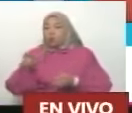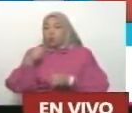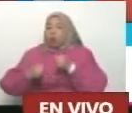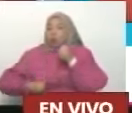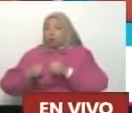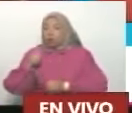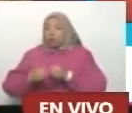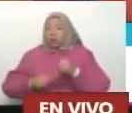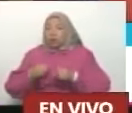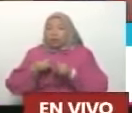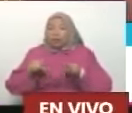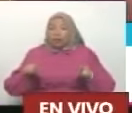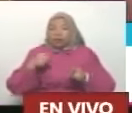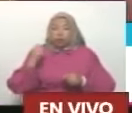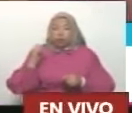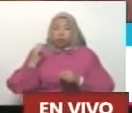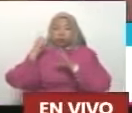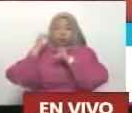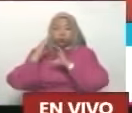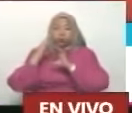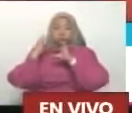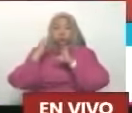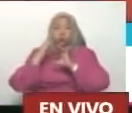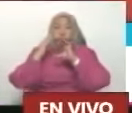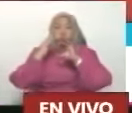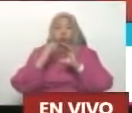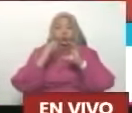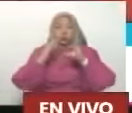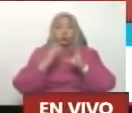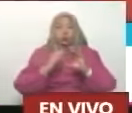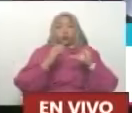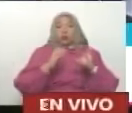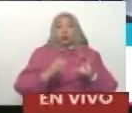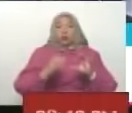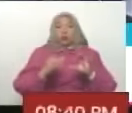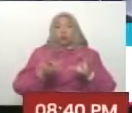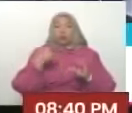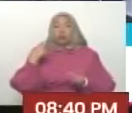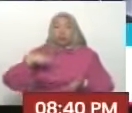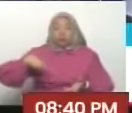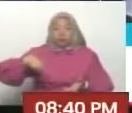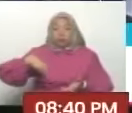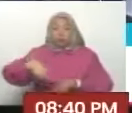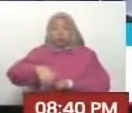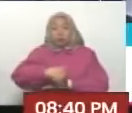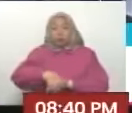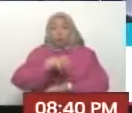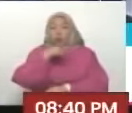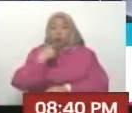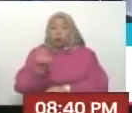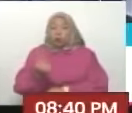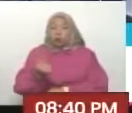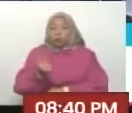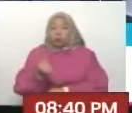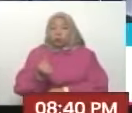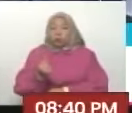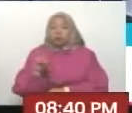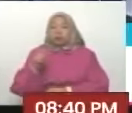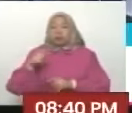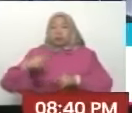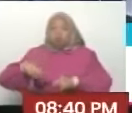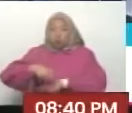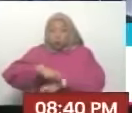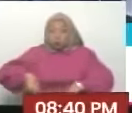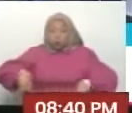caminando Kilómetros Y cargaron la tubería Que era como De este tamaño Caminando No llegó la máquina Para